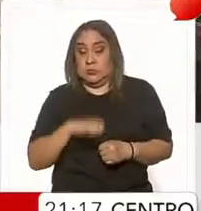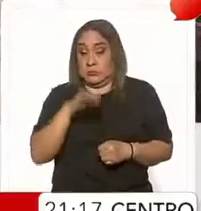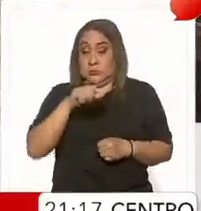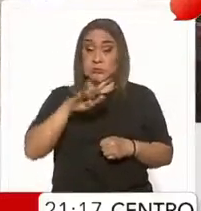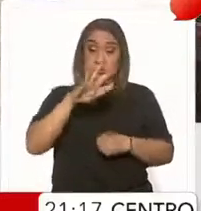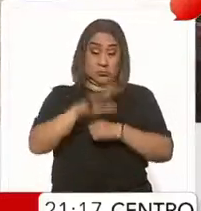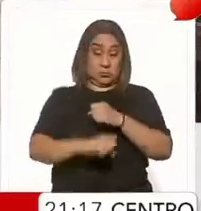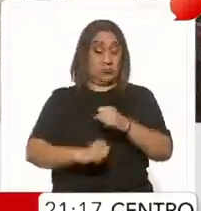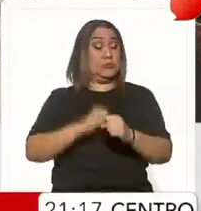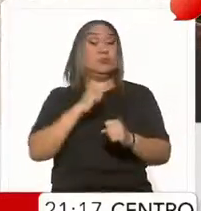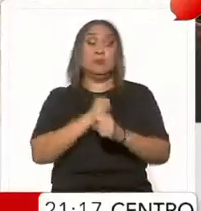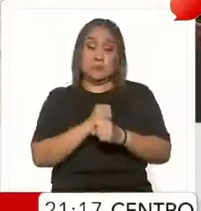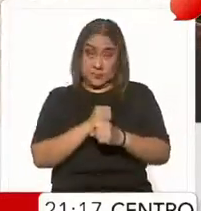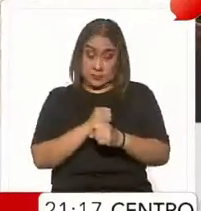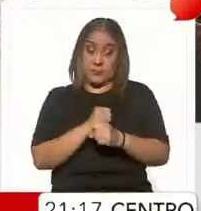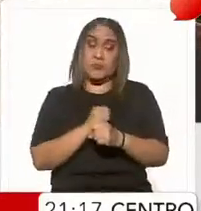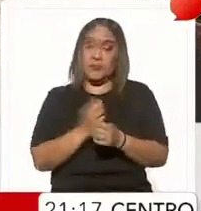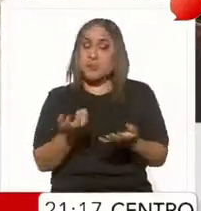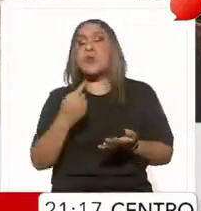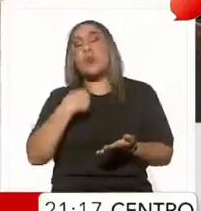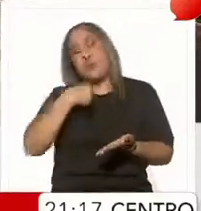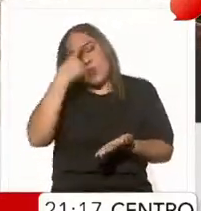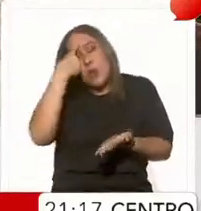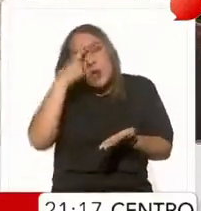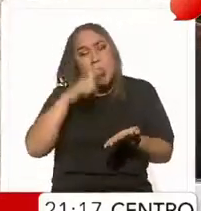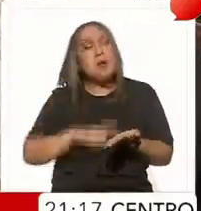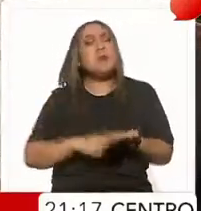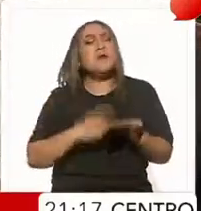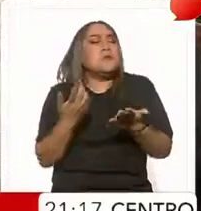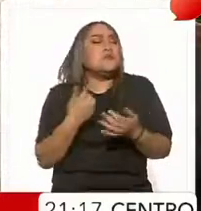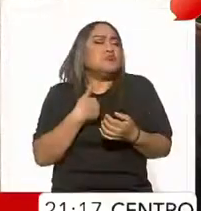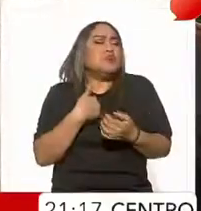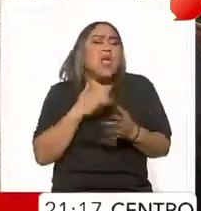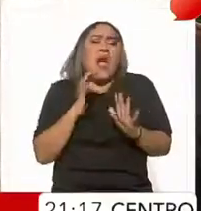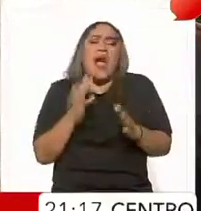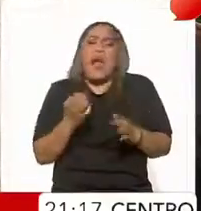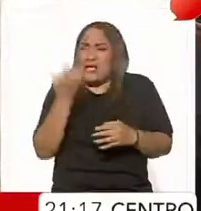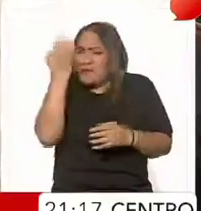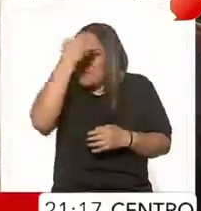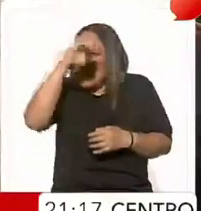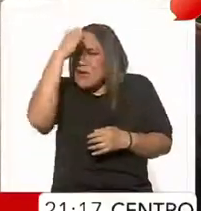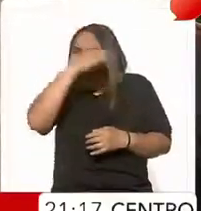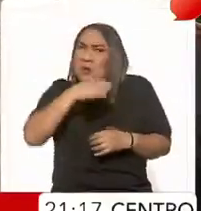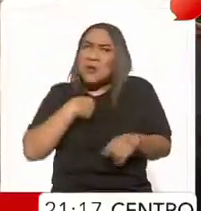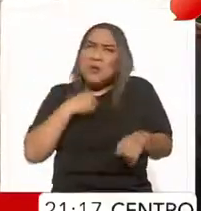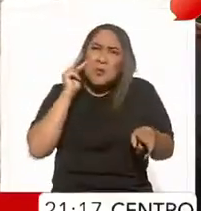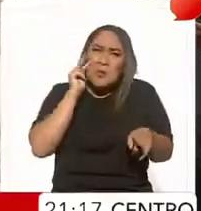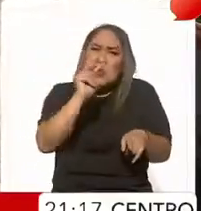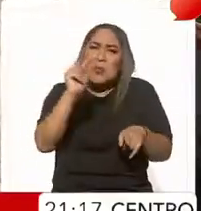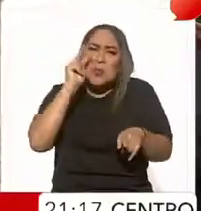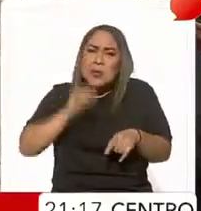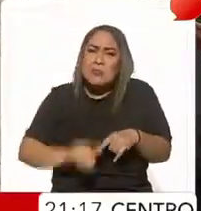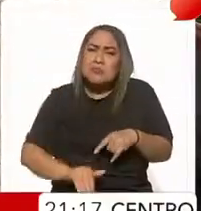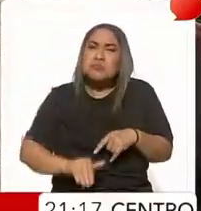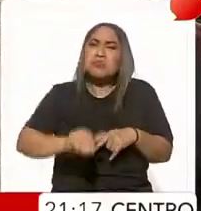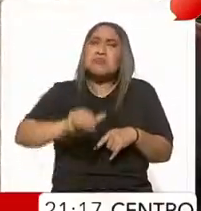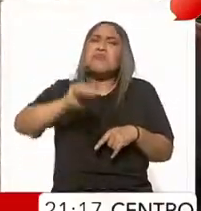años, y yo creo que he vivido mucho, y he visto tantas cosas tan